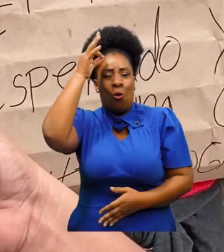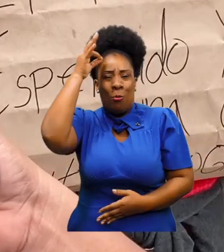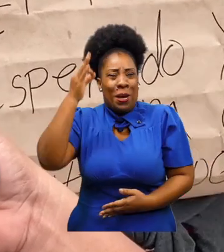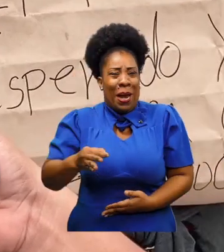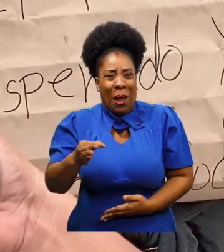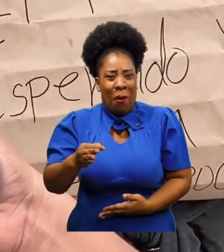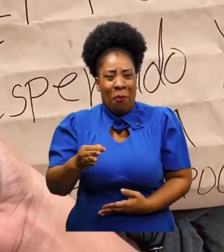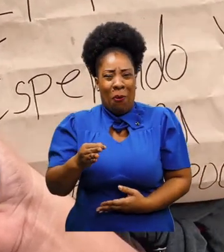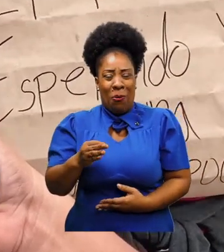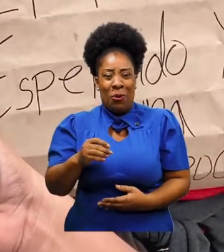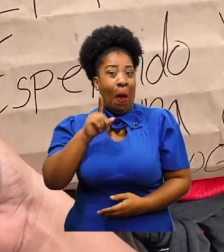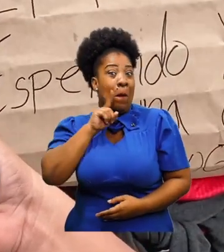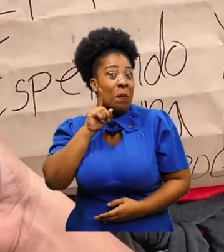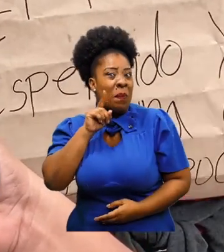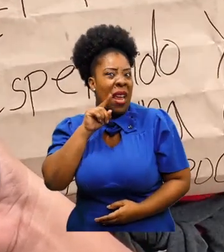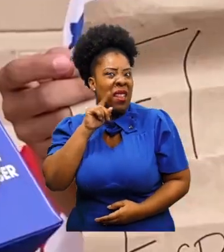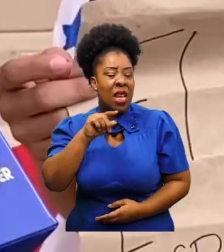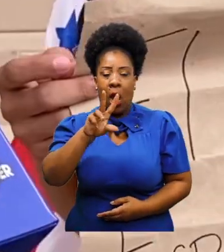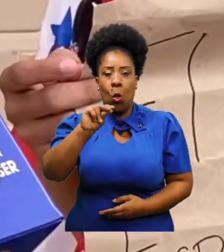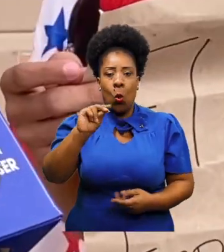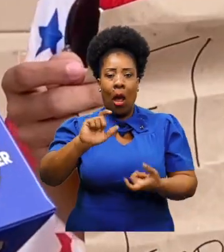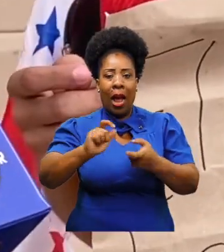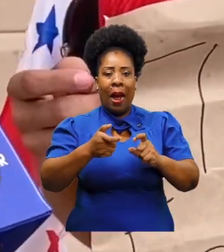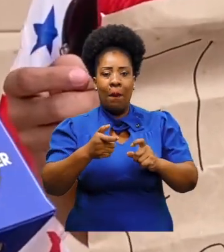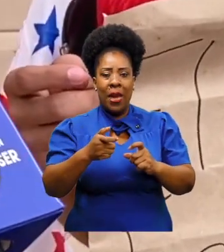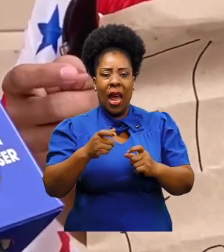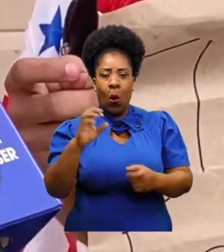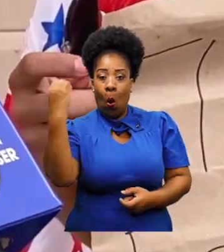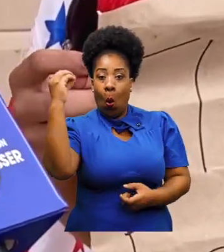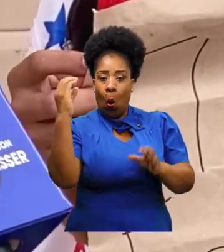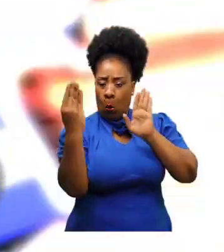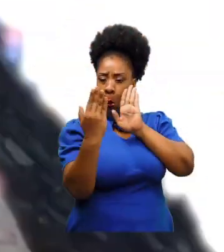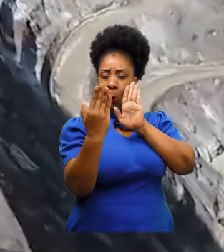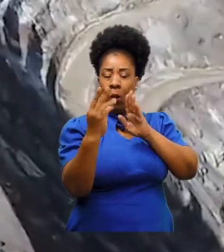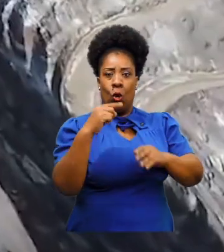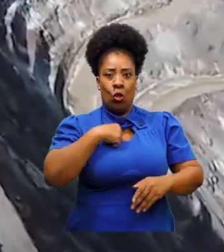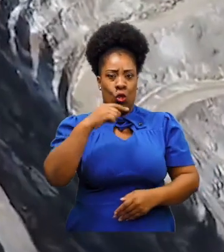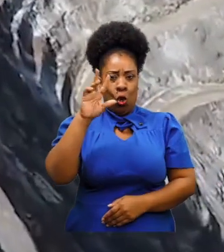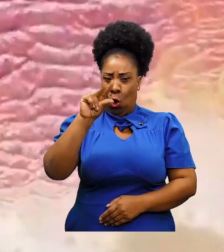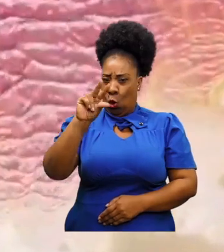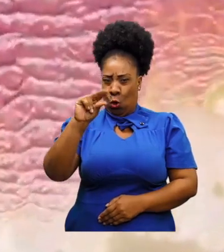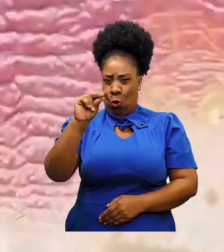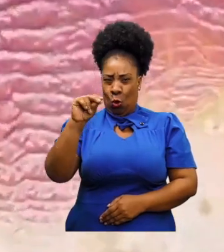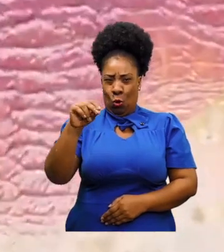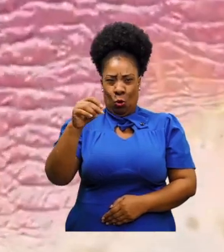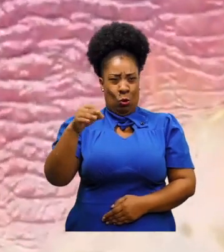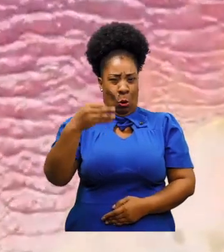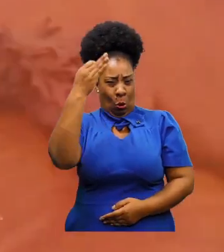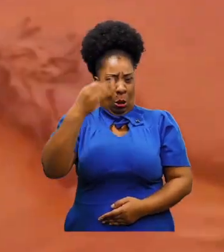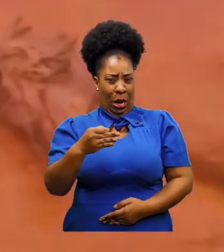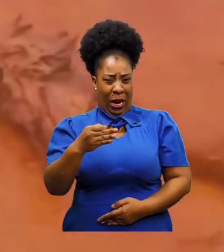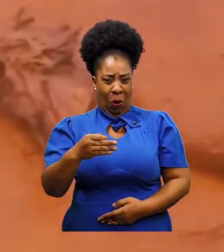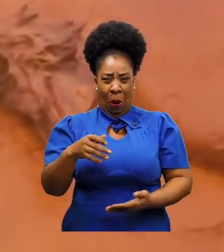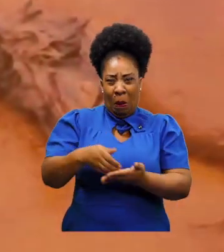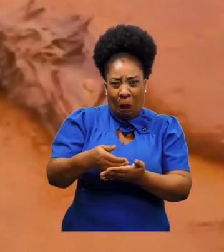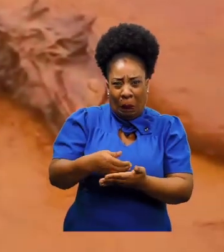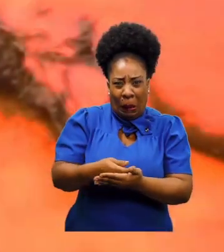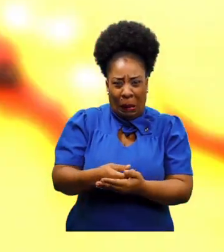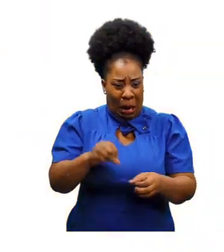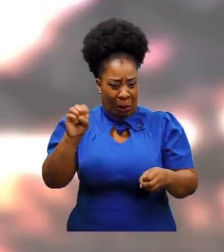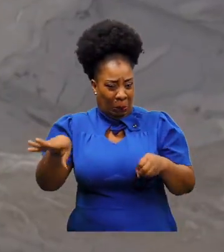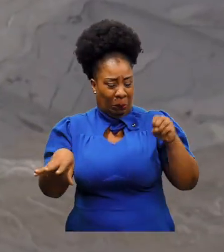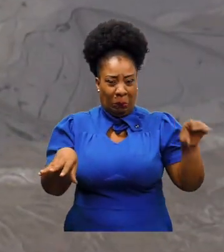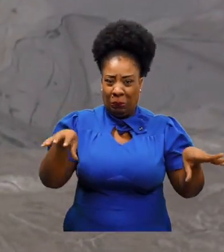Ya no creemos en falsas promesas, no nos van a cambiar el oro por espejos. Yo no creo en ninguna actividad minera que no